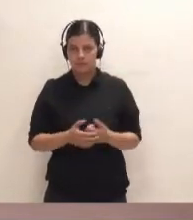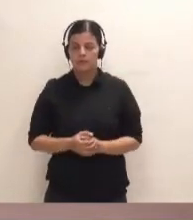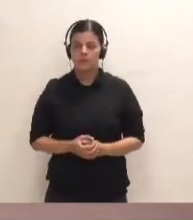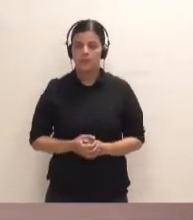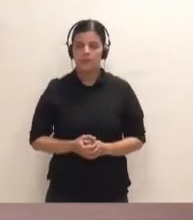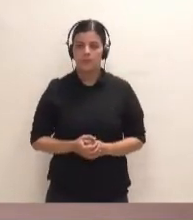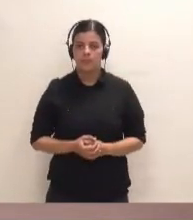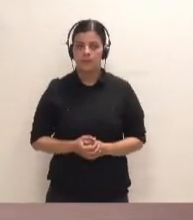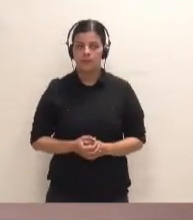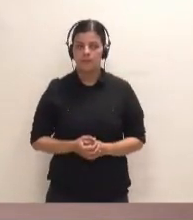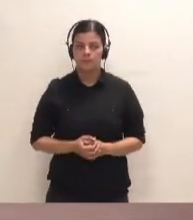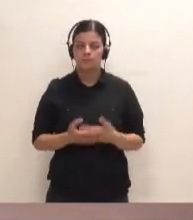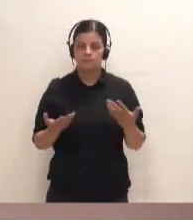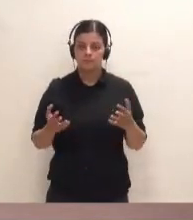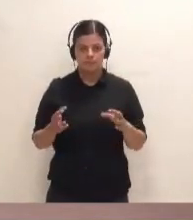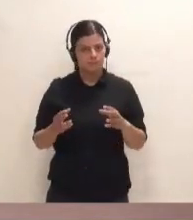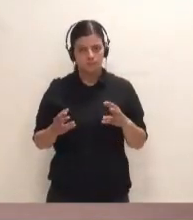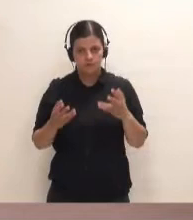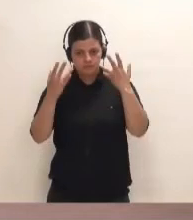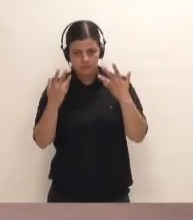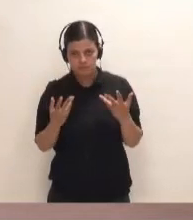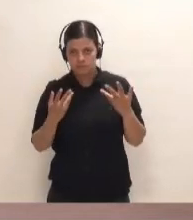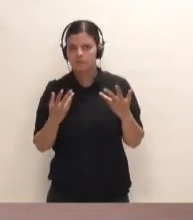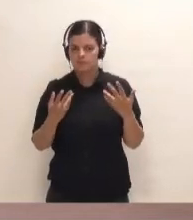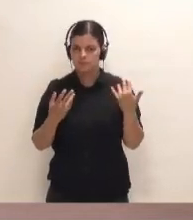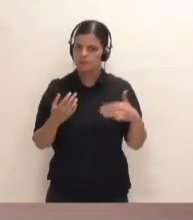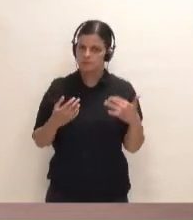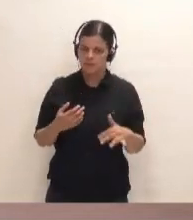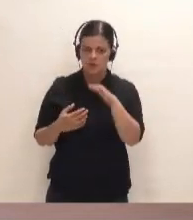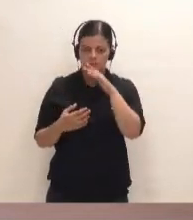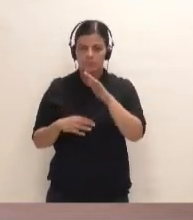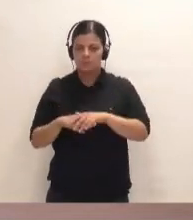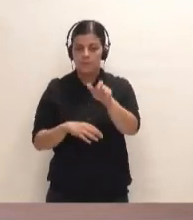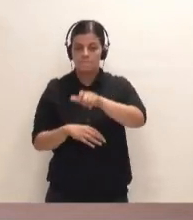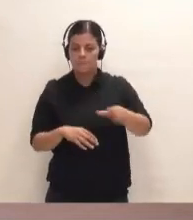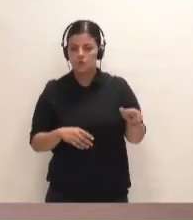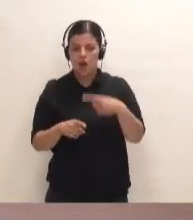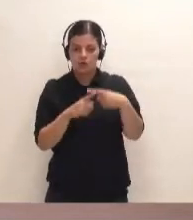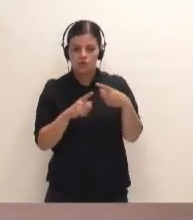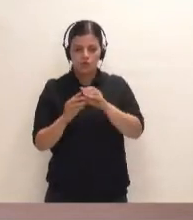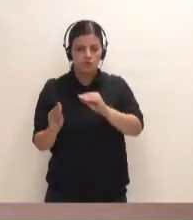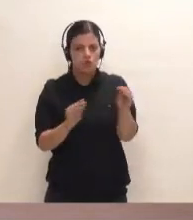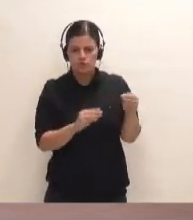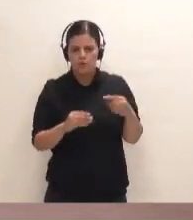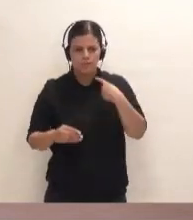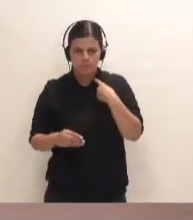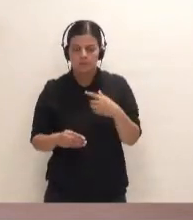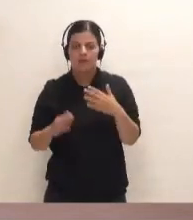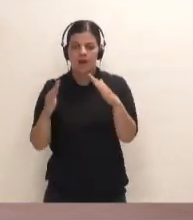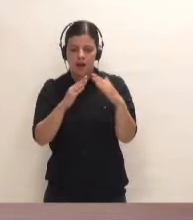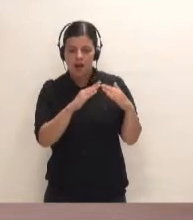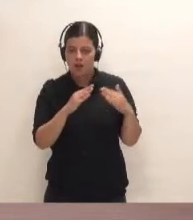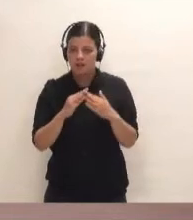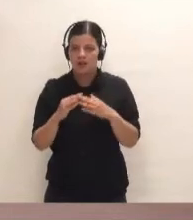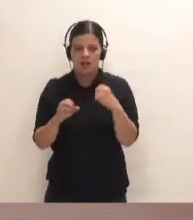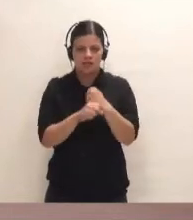es especialmente dramática, ¿no?, sobre todo para aquellos que van a perder sus bienes, sus casas, su medio de